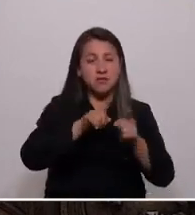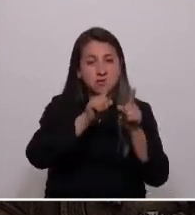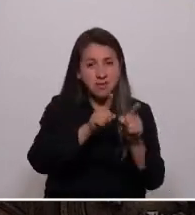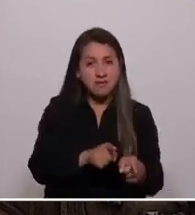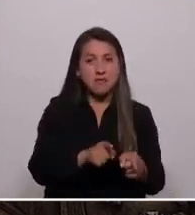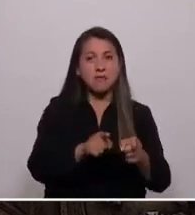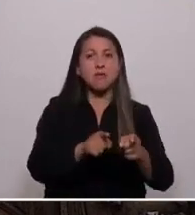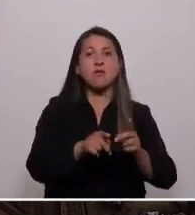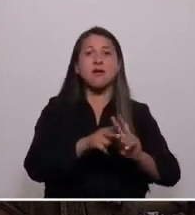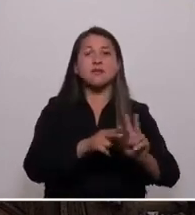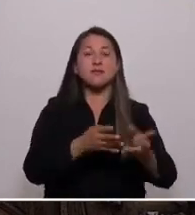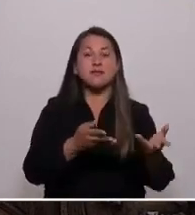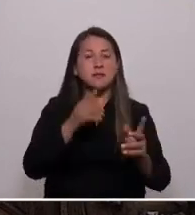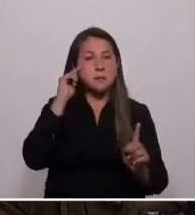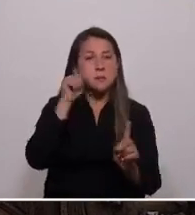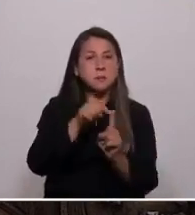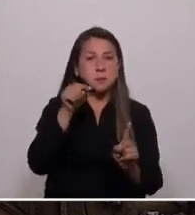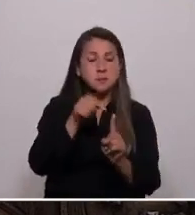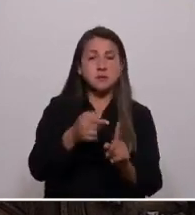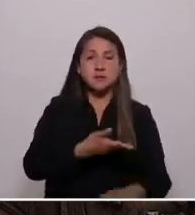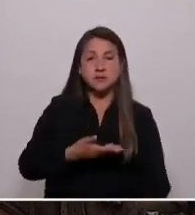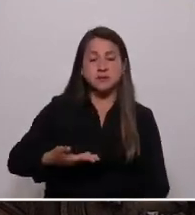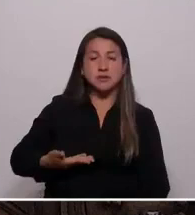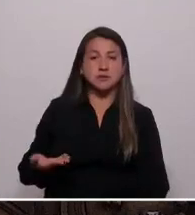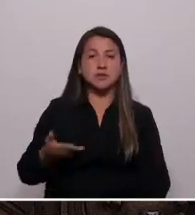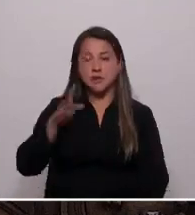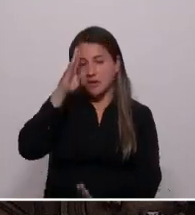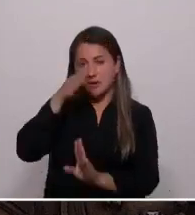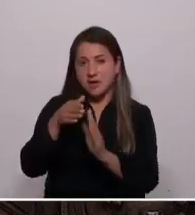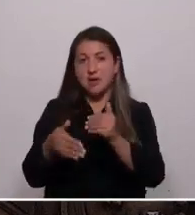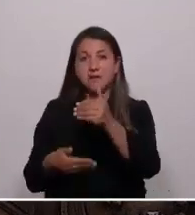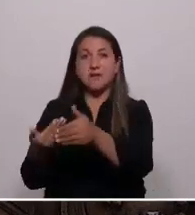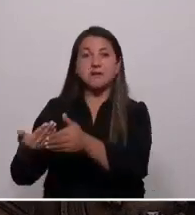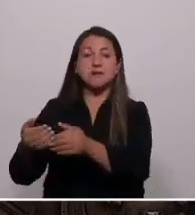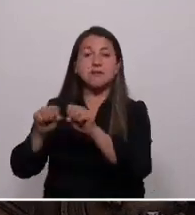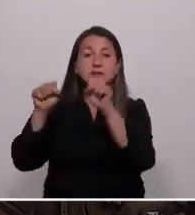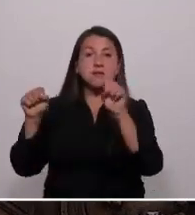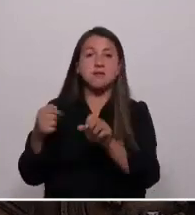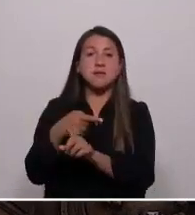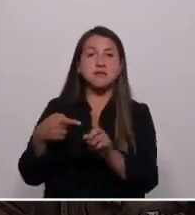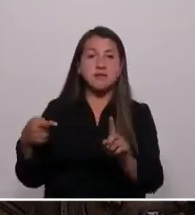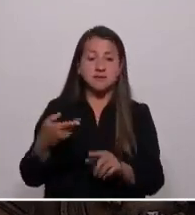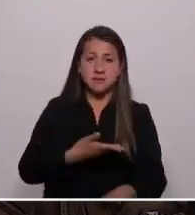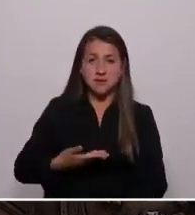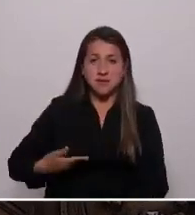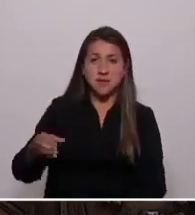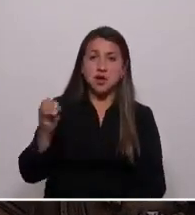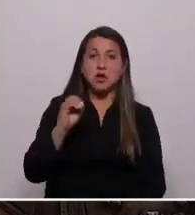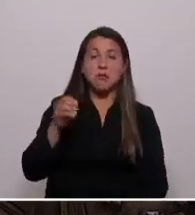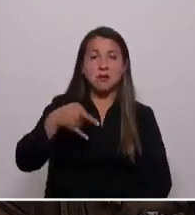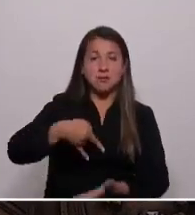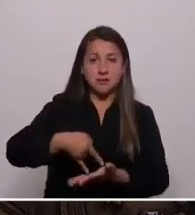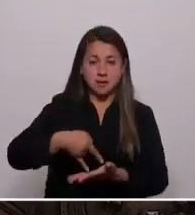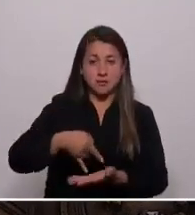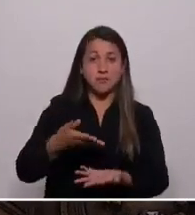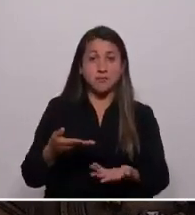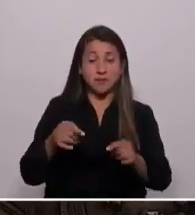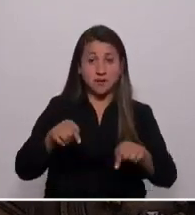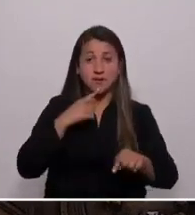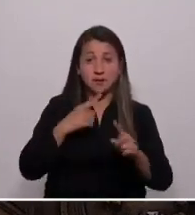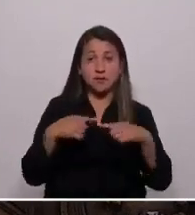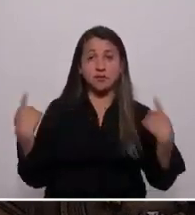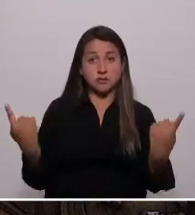de atrás el presidencialismo, para avanzar derechamente a un sistema semipresidencial o parlamentario. En este contexto,